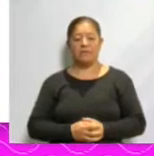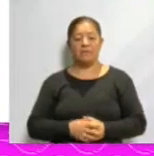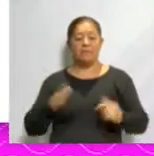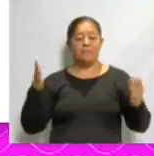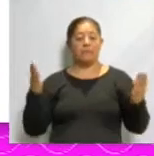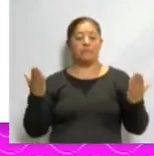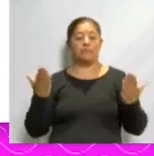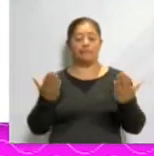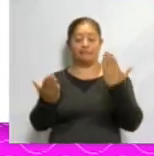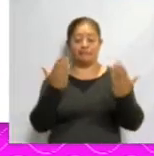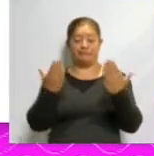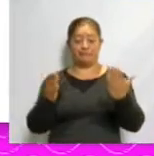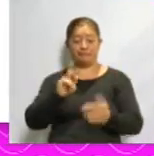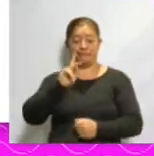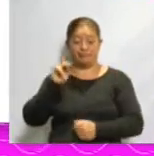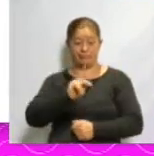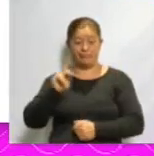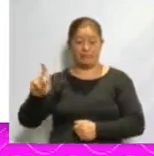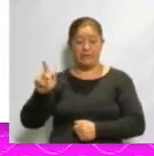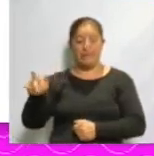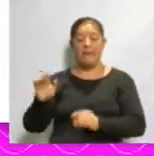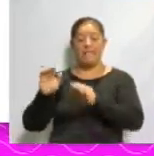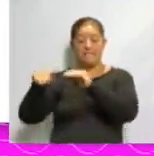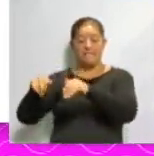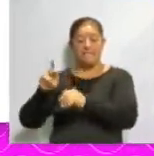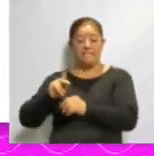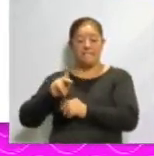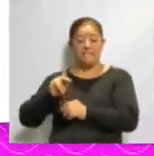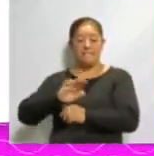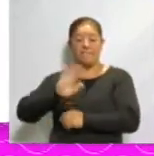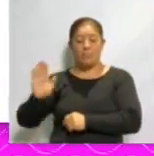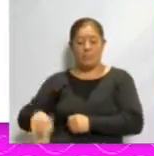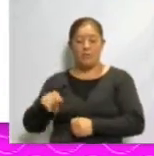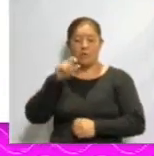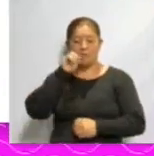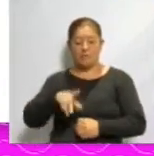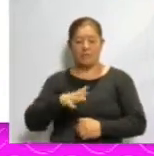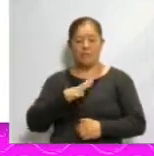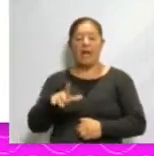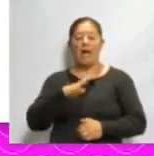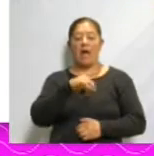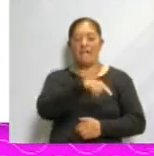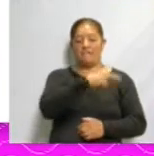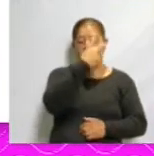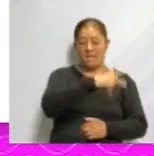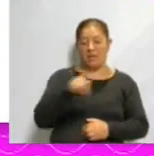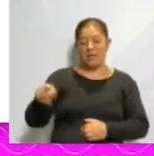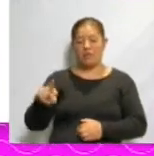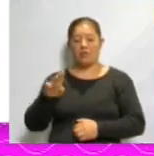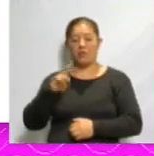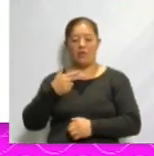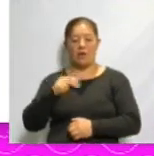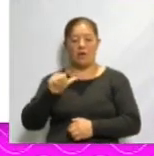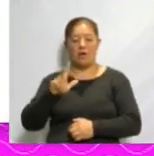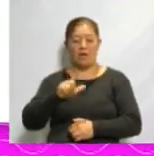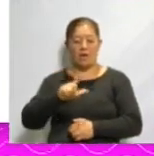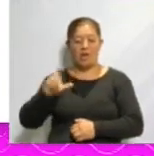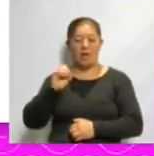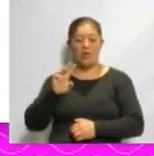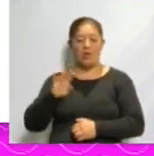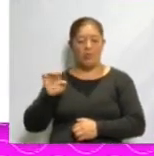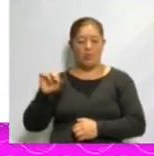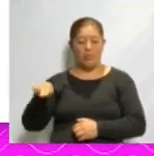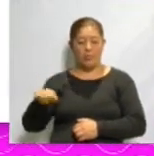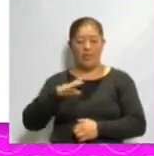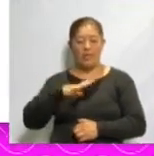with the death, but it is not similar to the one we celebrate in Mexico at all. The tradition of Halloween is celebrated on October